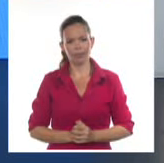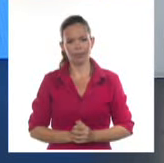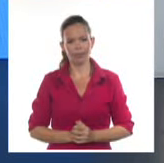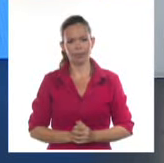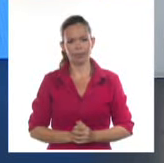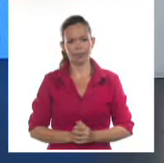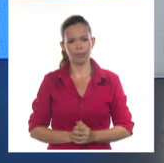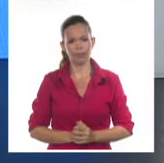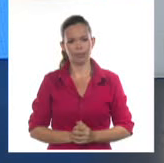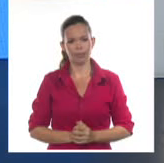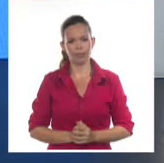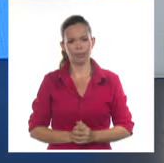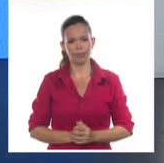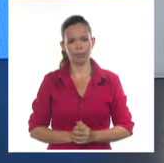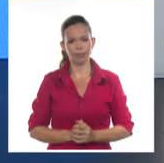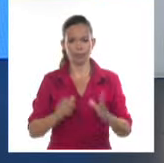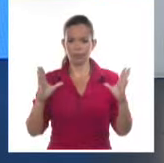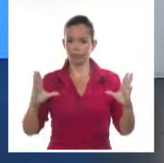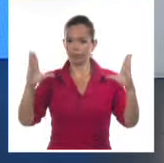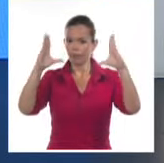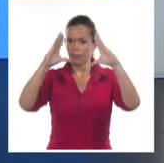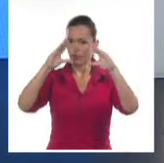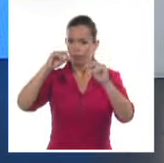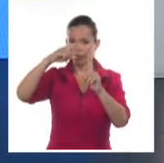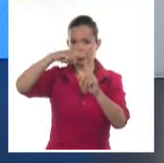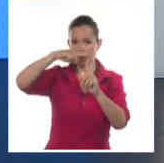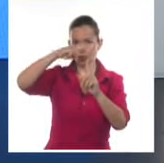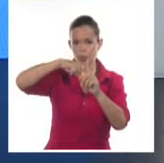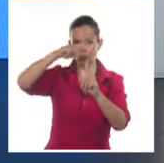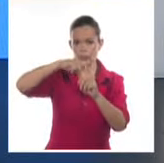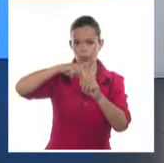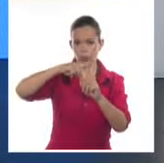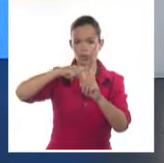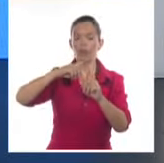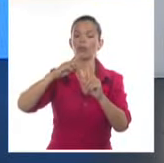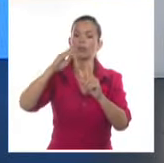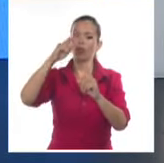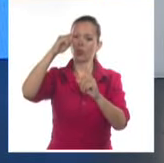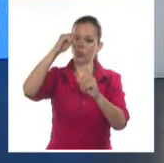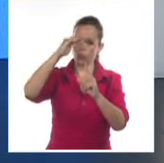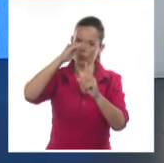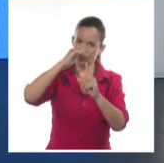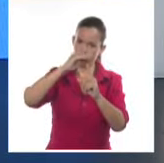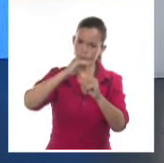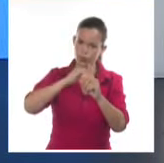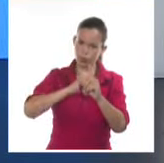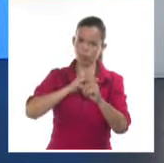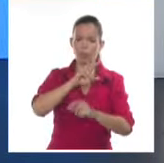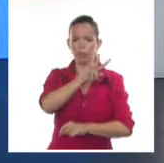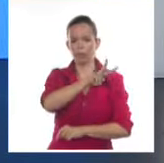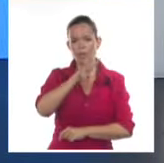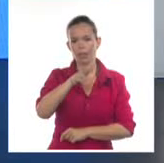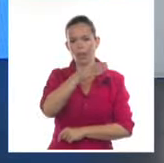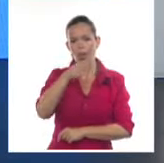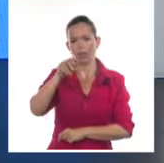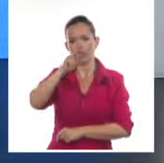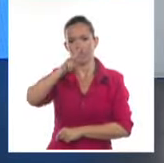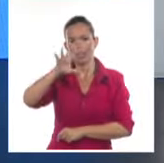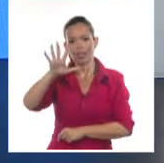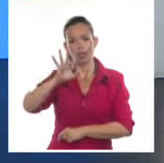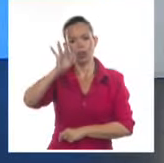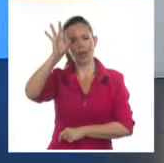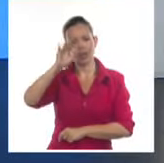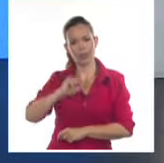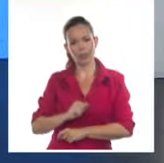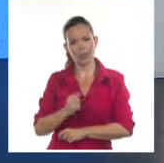país. En cuanto a horas de la noche, disminuyendo las temperaturas entre los 22 y 25 grados, algo superior hacia zonas costeras. Los vientos